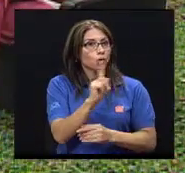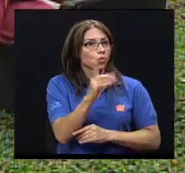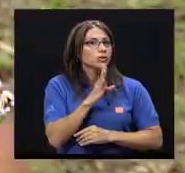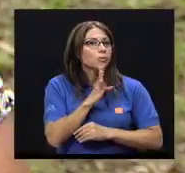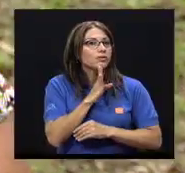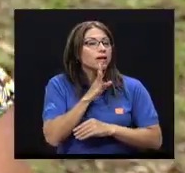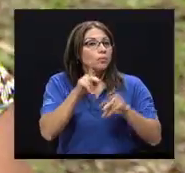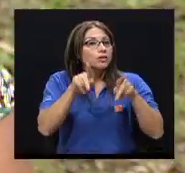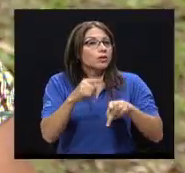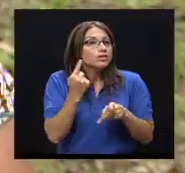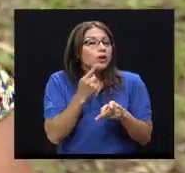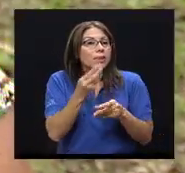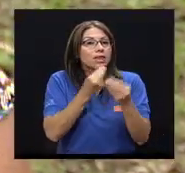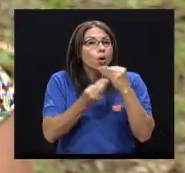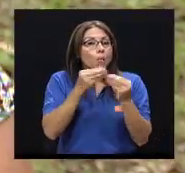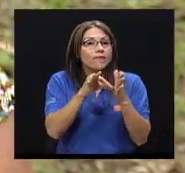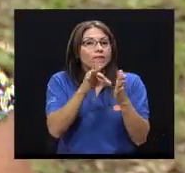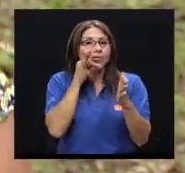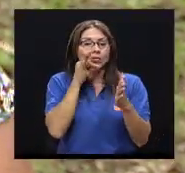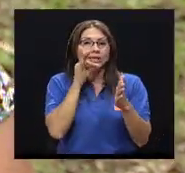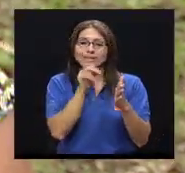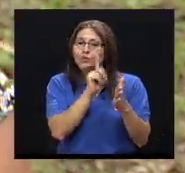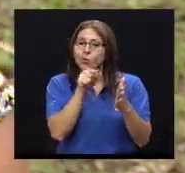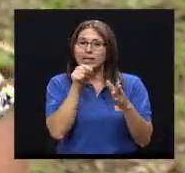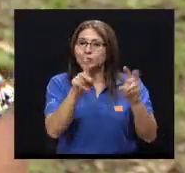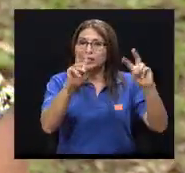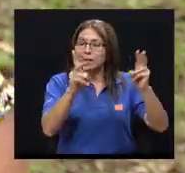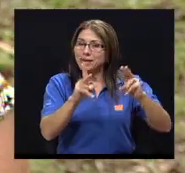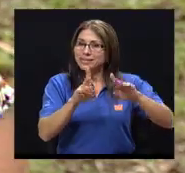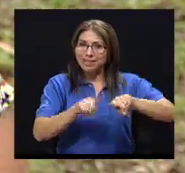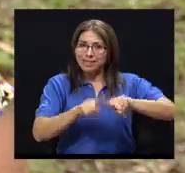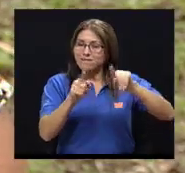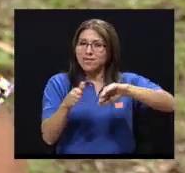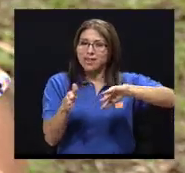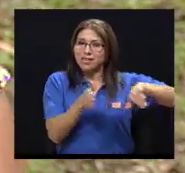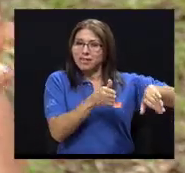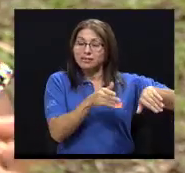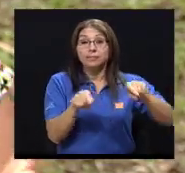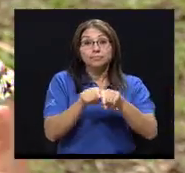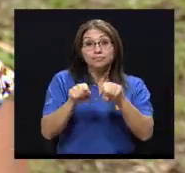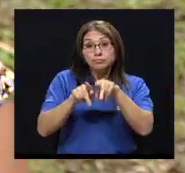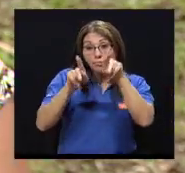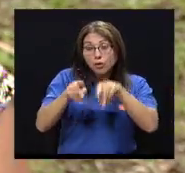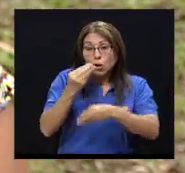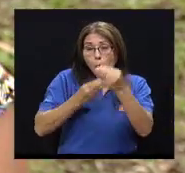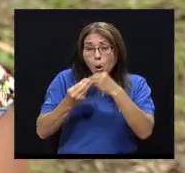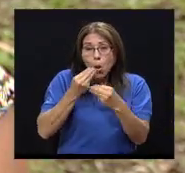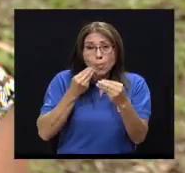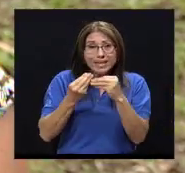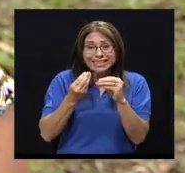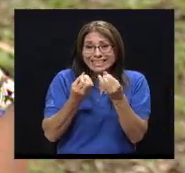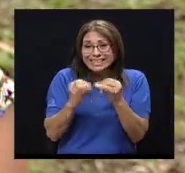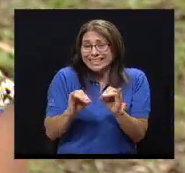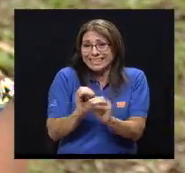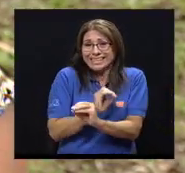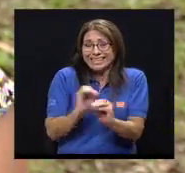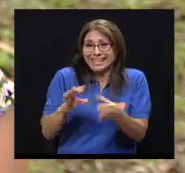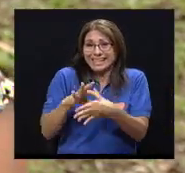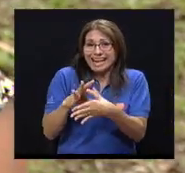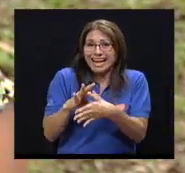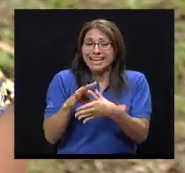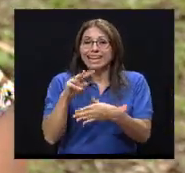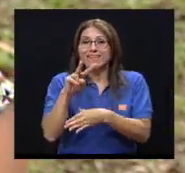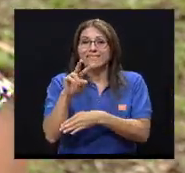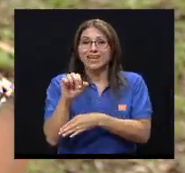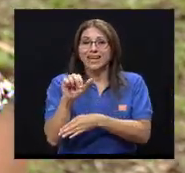frutas. Eso es aparte, eso es un gran punto y aparte. Hasta el veganismo estamos bien si